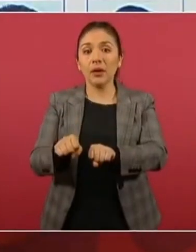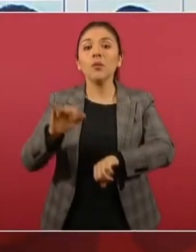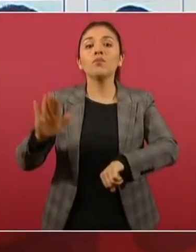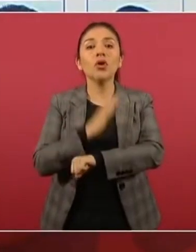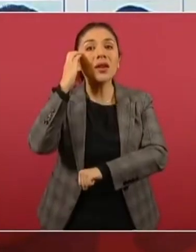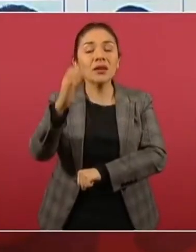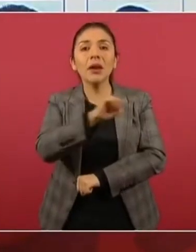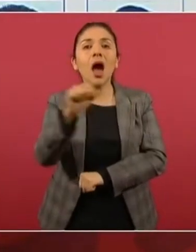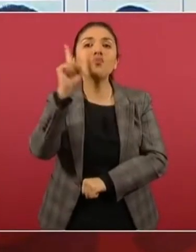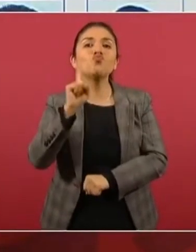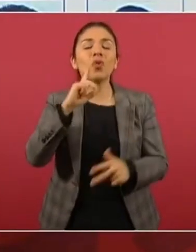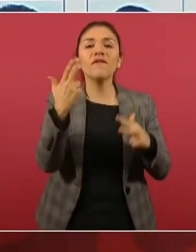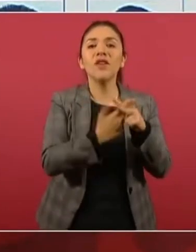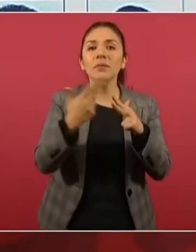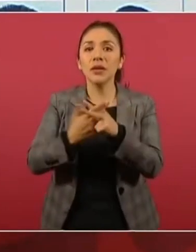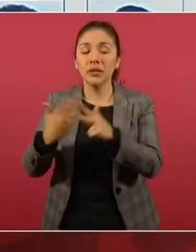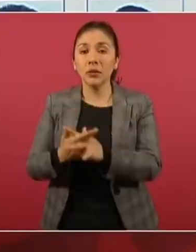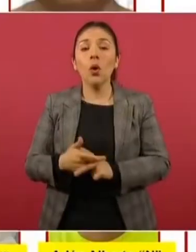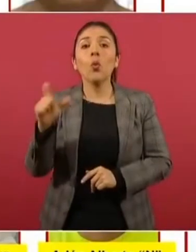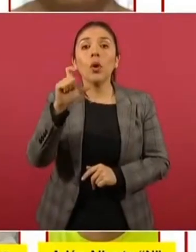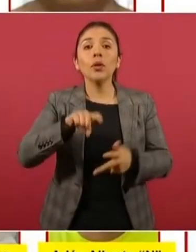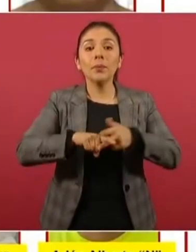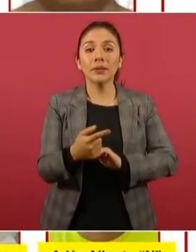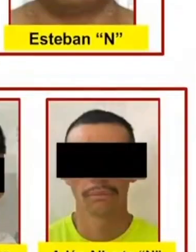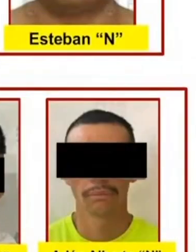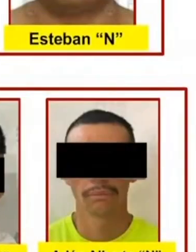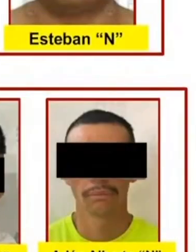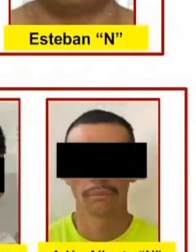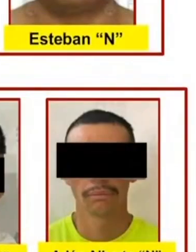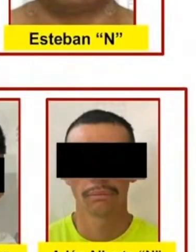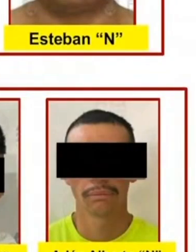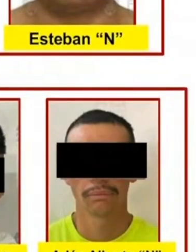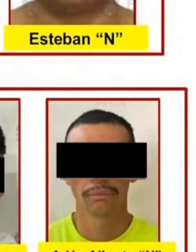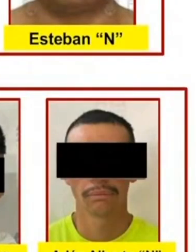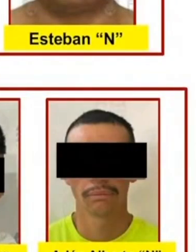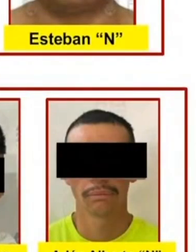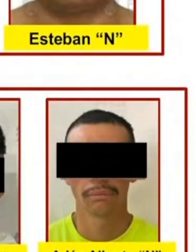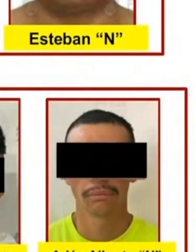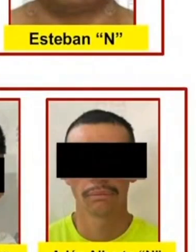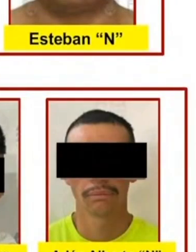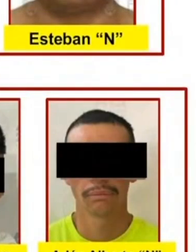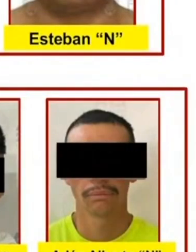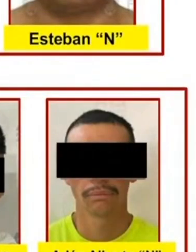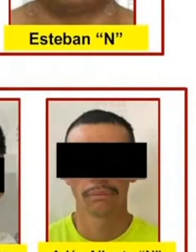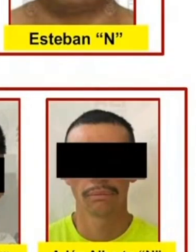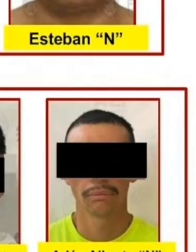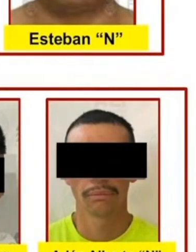el delito de feminicidio que en el periodo del 13 de julio al 19 de julio fueron 23 detenidos